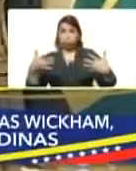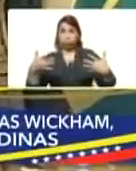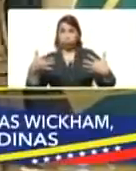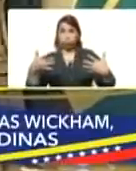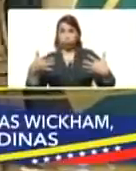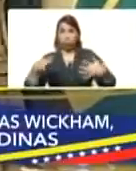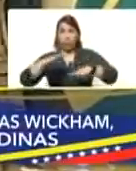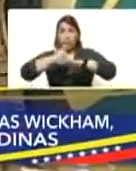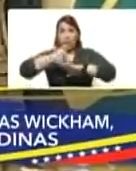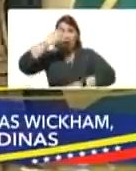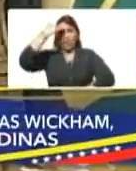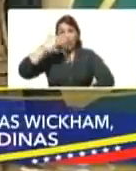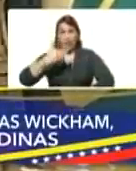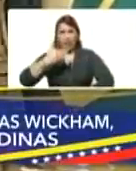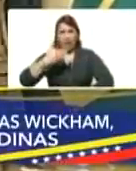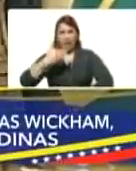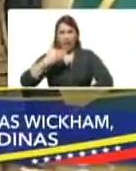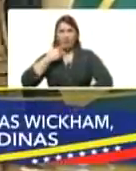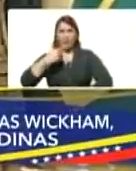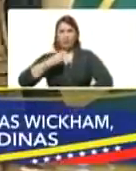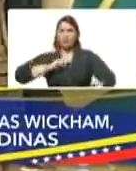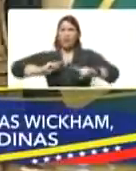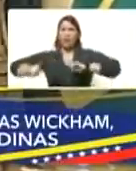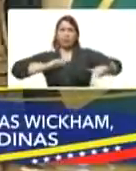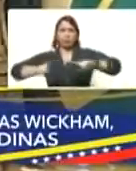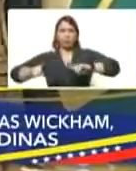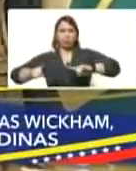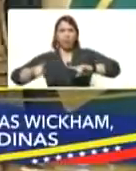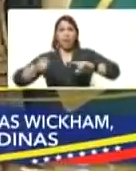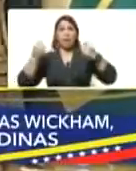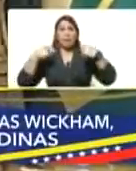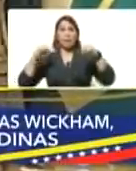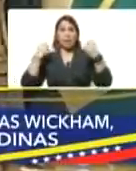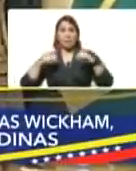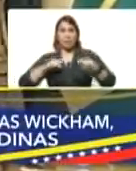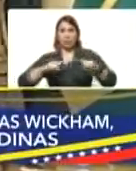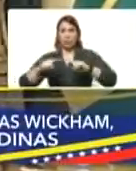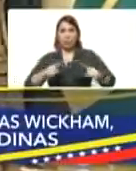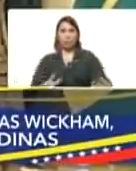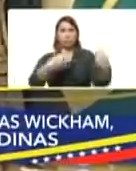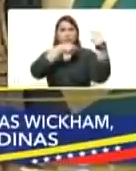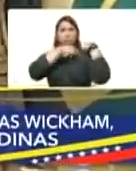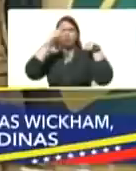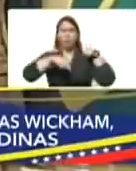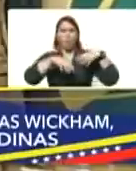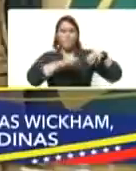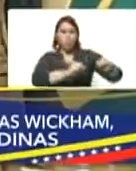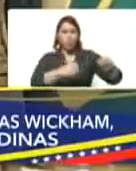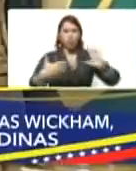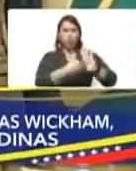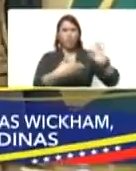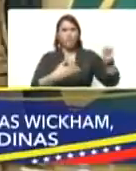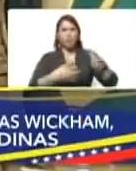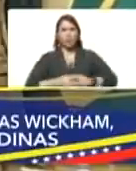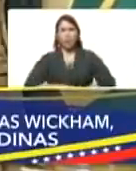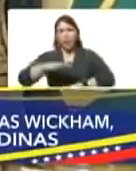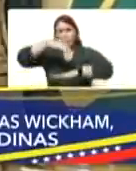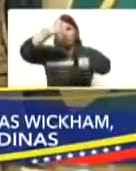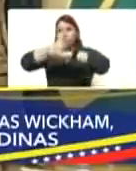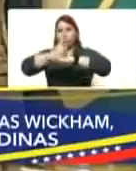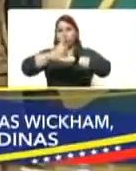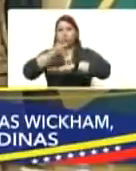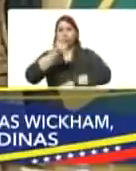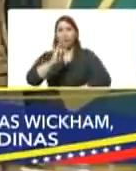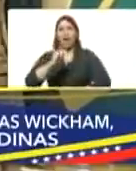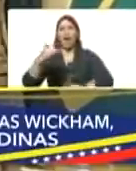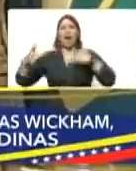general que dirigió estos entrenamientos y era el encargado de invadir Venezuela es un general en situación